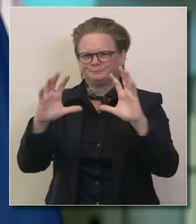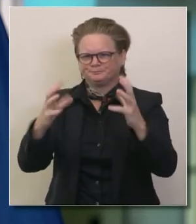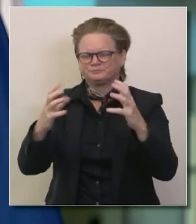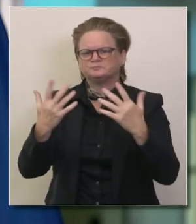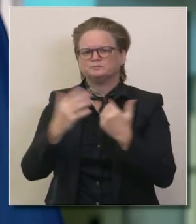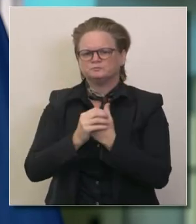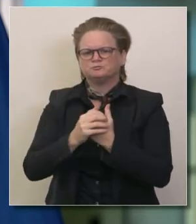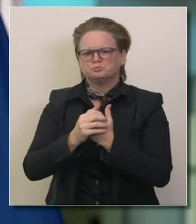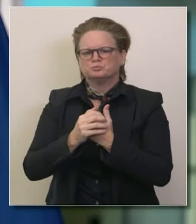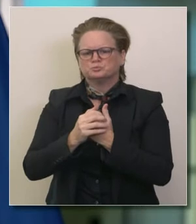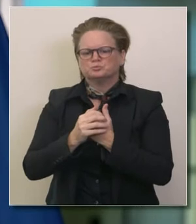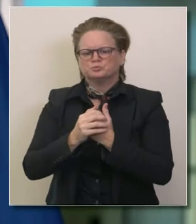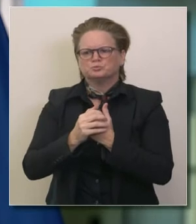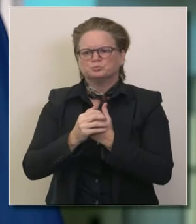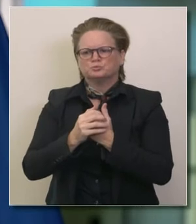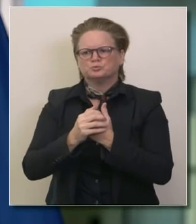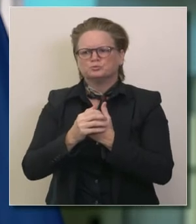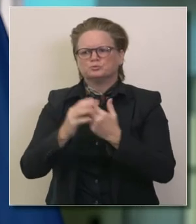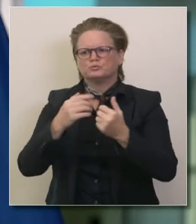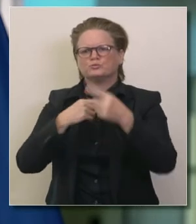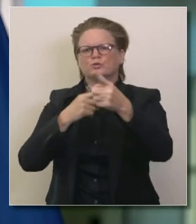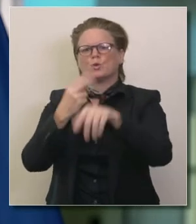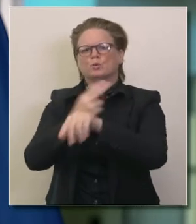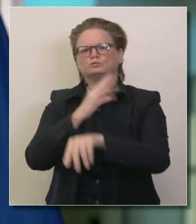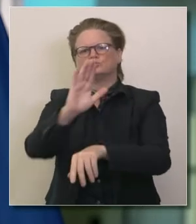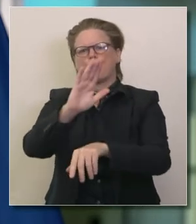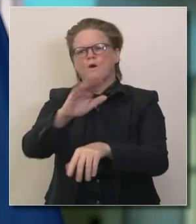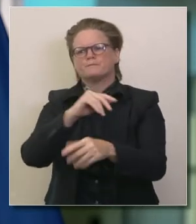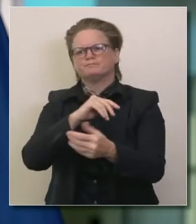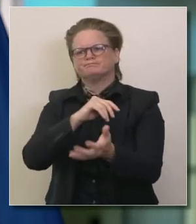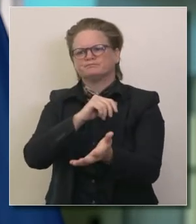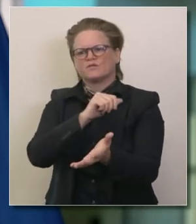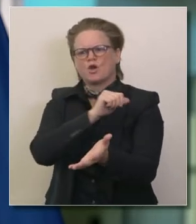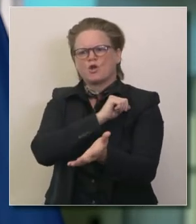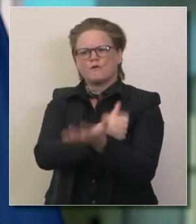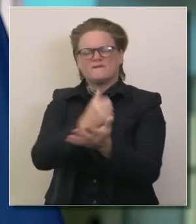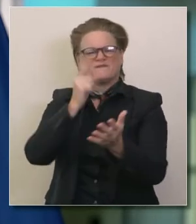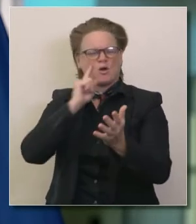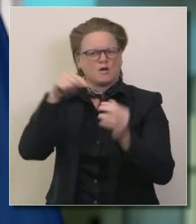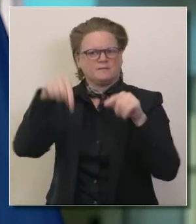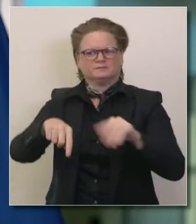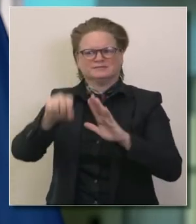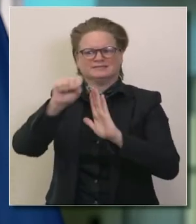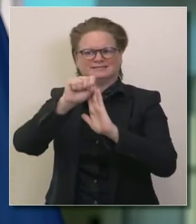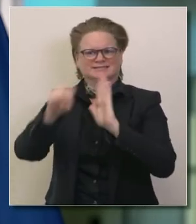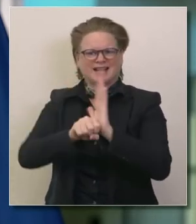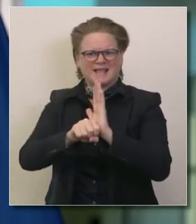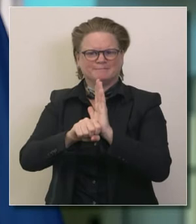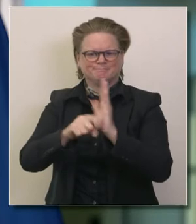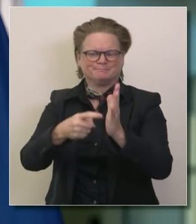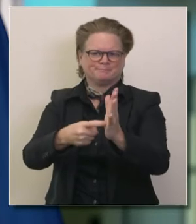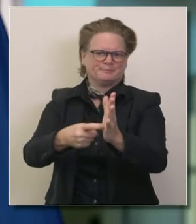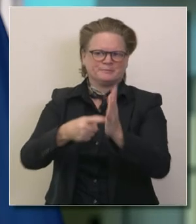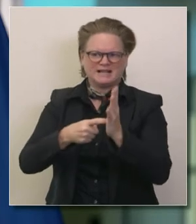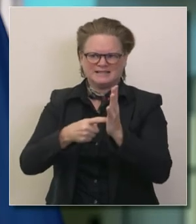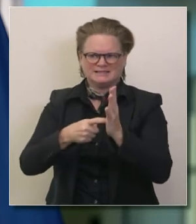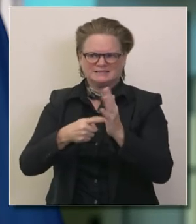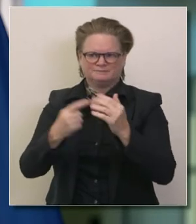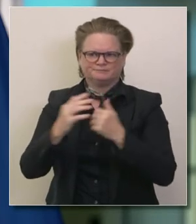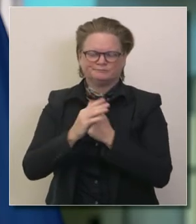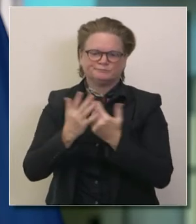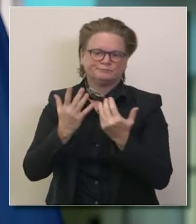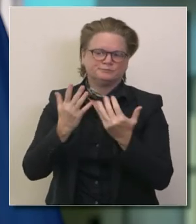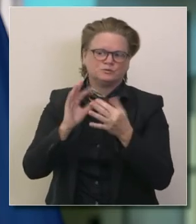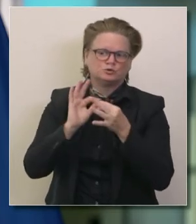necesitado en establecer mandatos en todo el